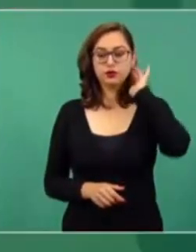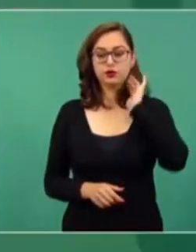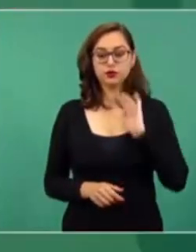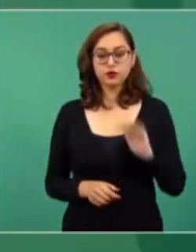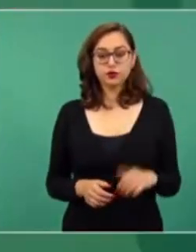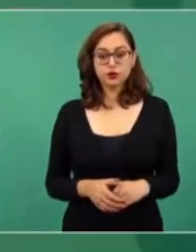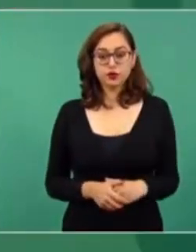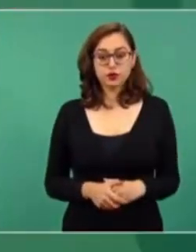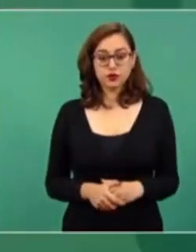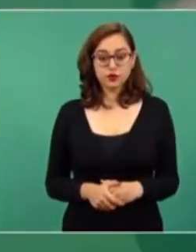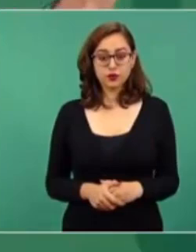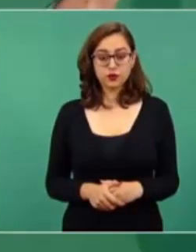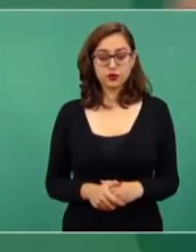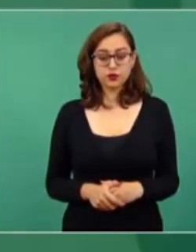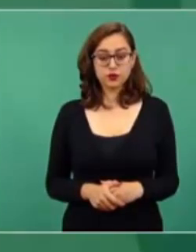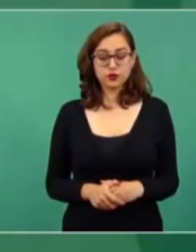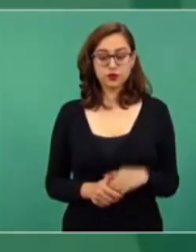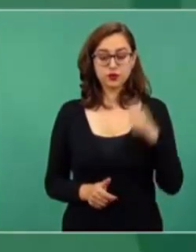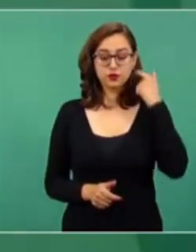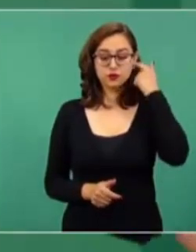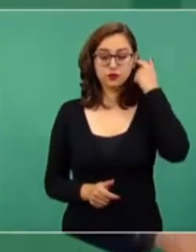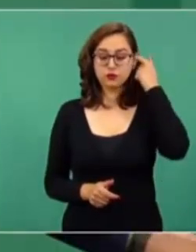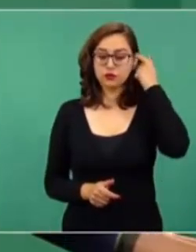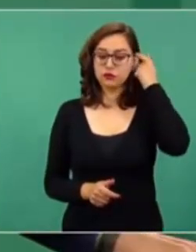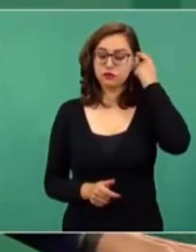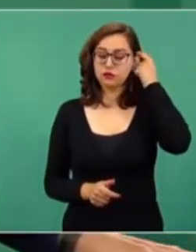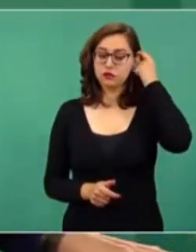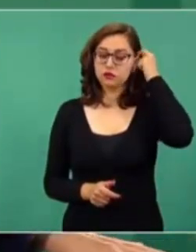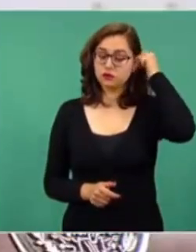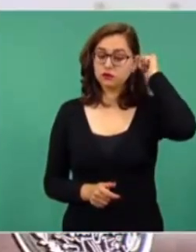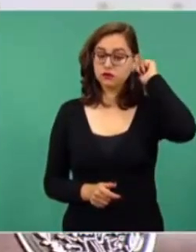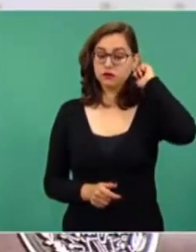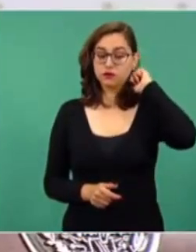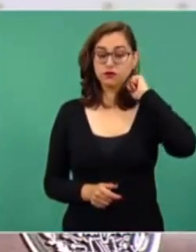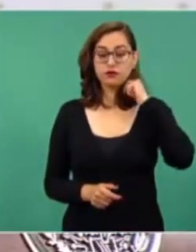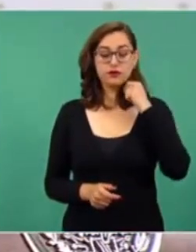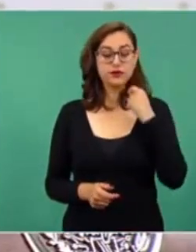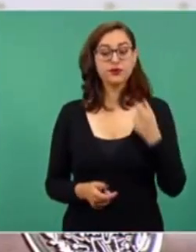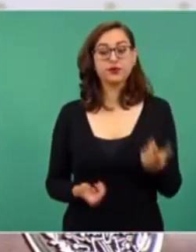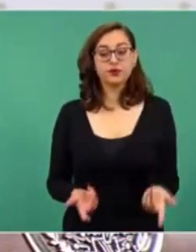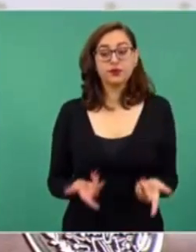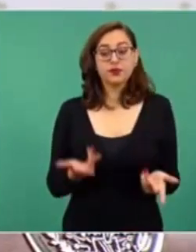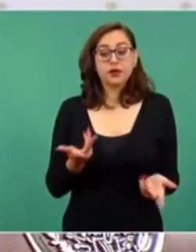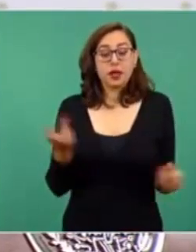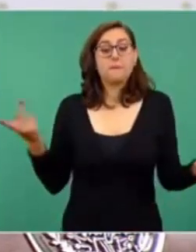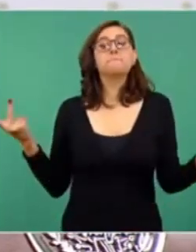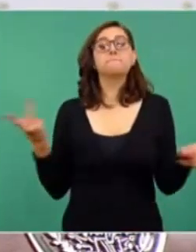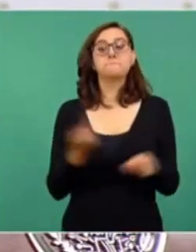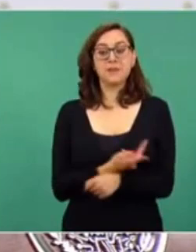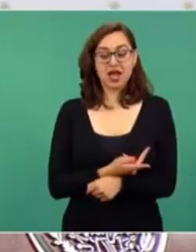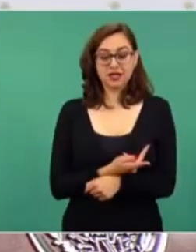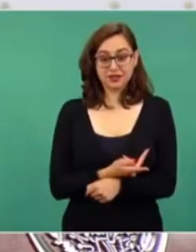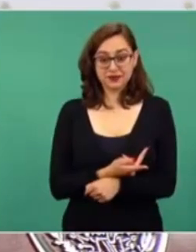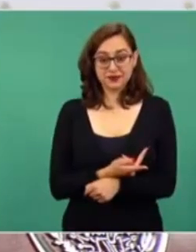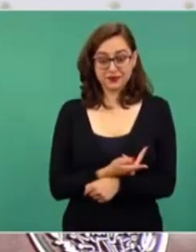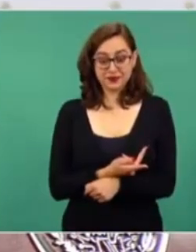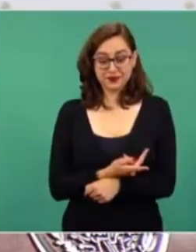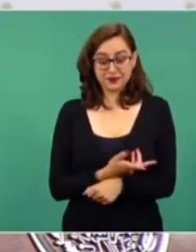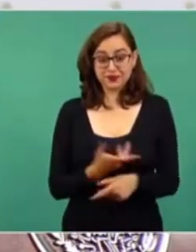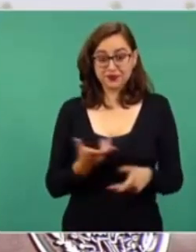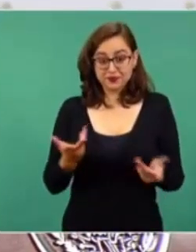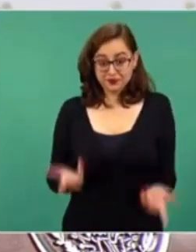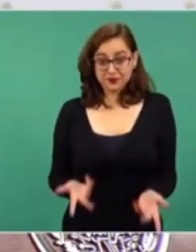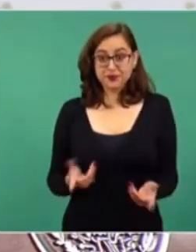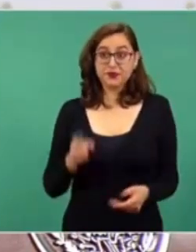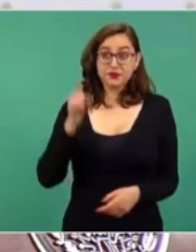el que el PRI o